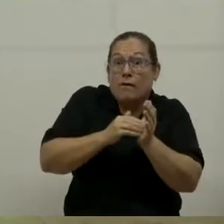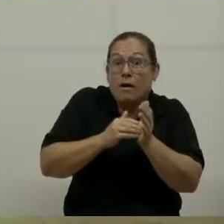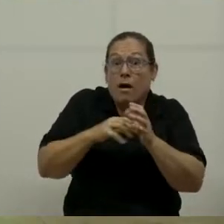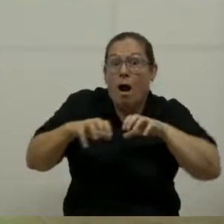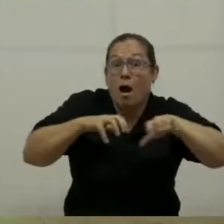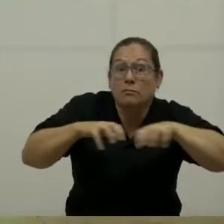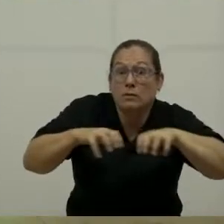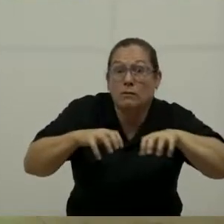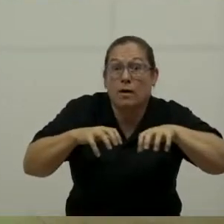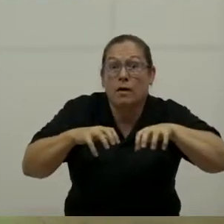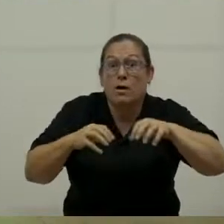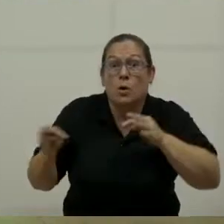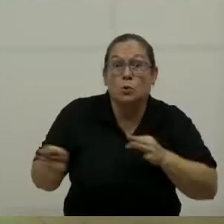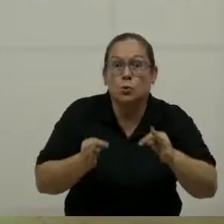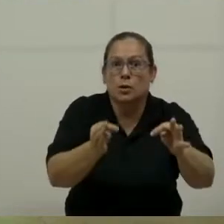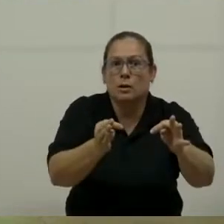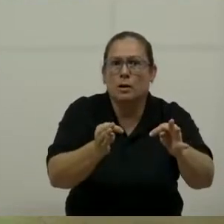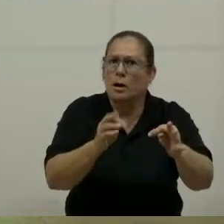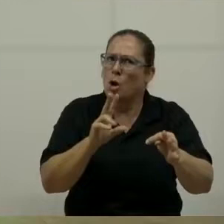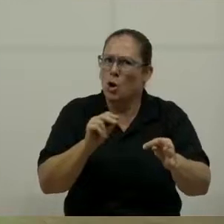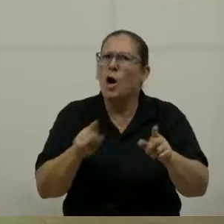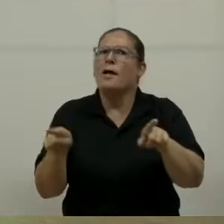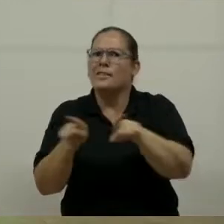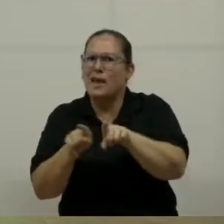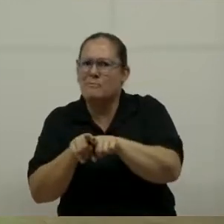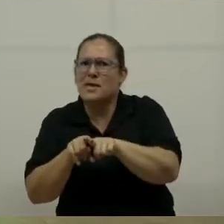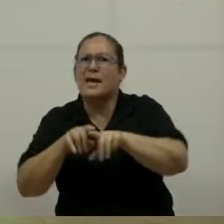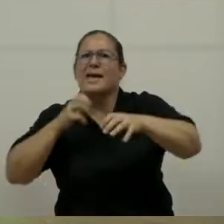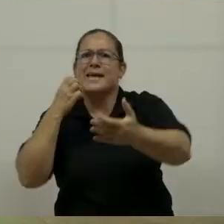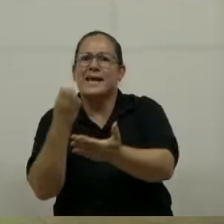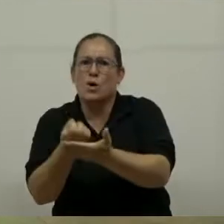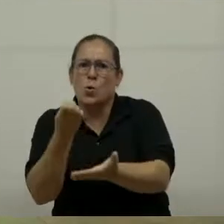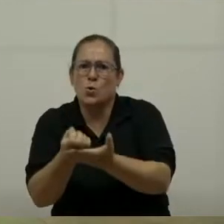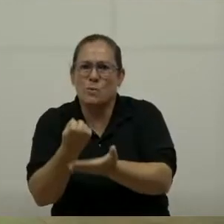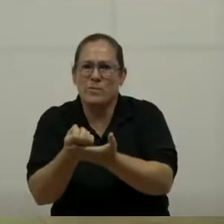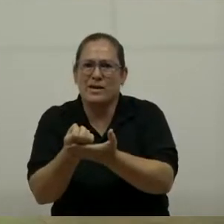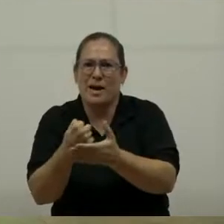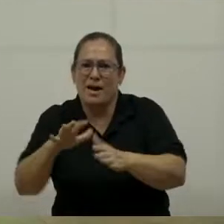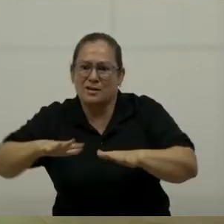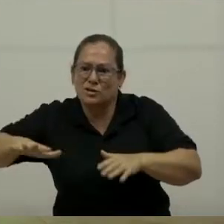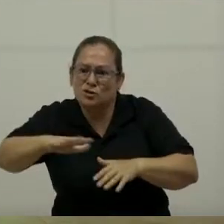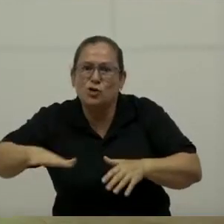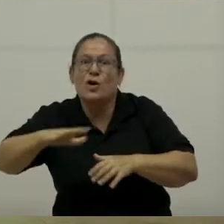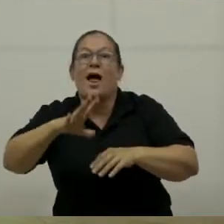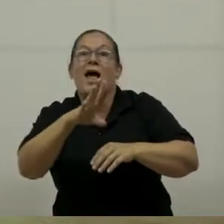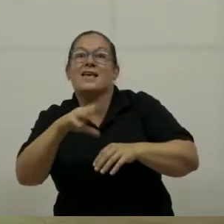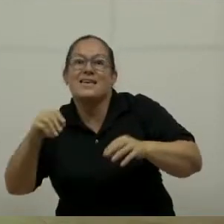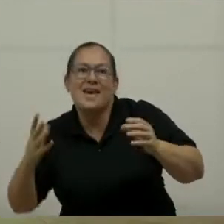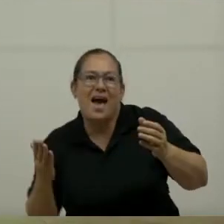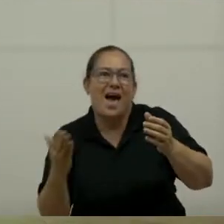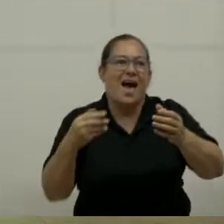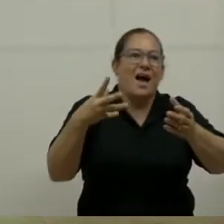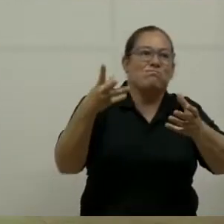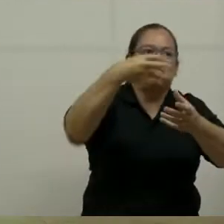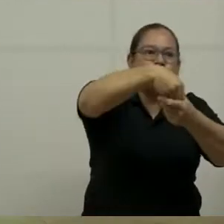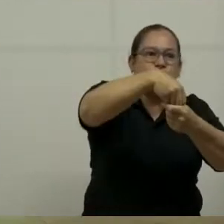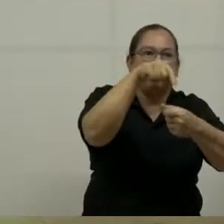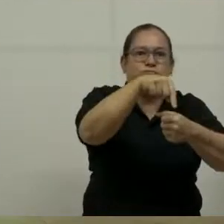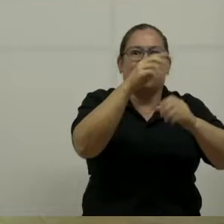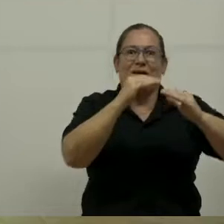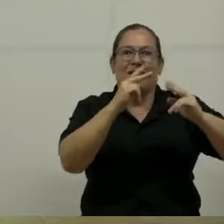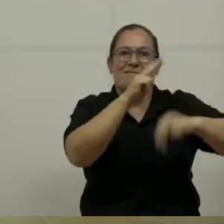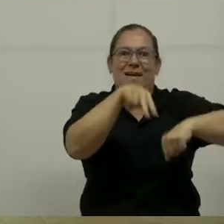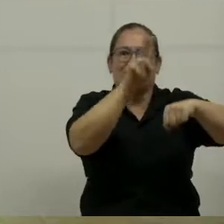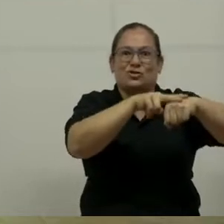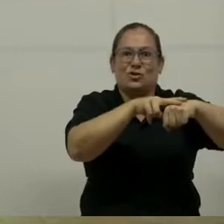sino de reactivar la economía de una zona y, por ende, la economía nacional. Sin duda. Recordemos que el turismo es uno de los motores de la economía